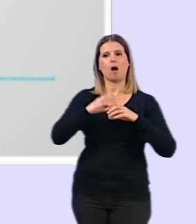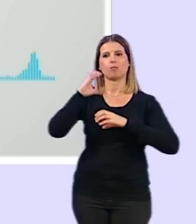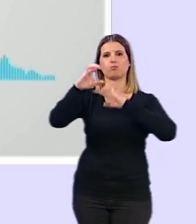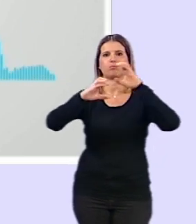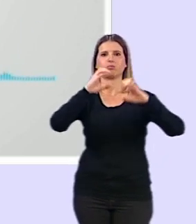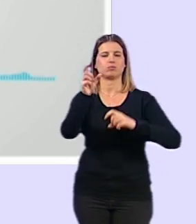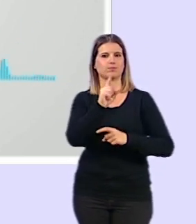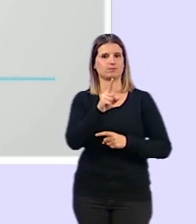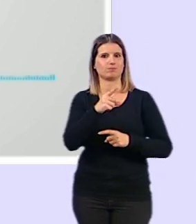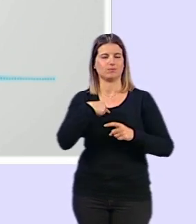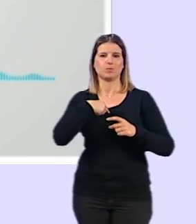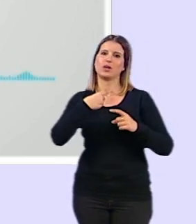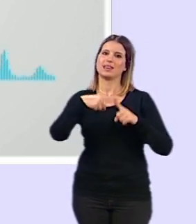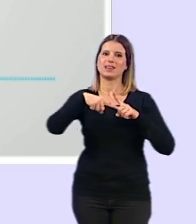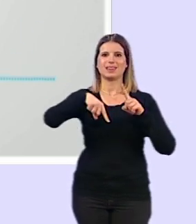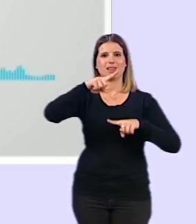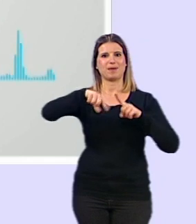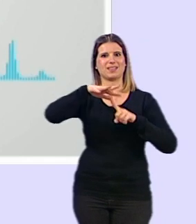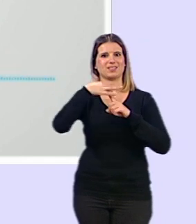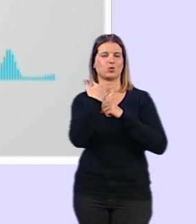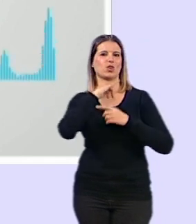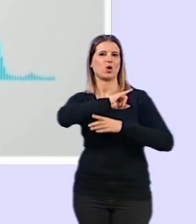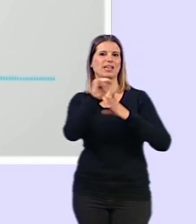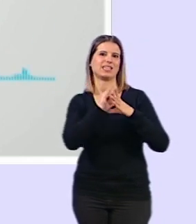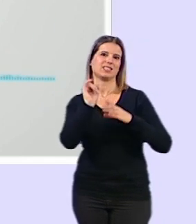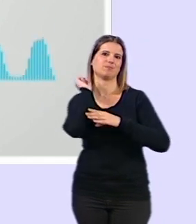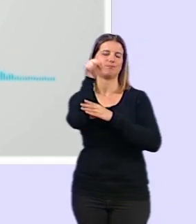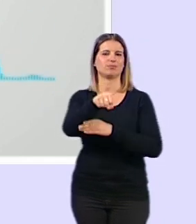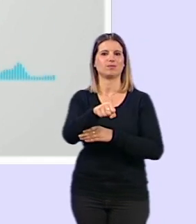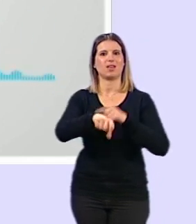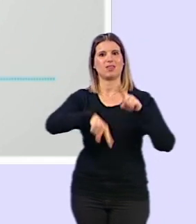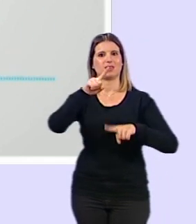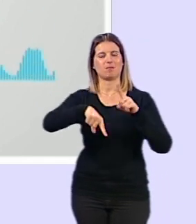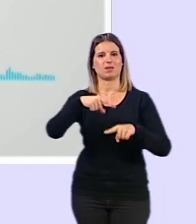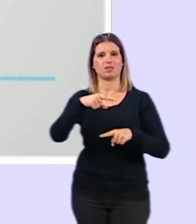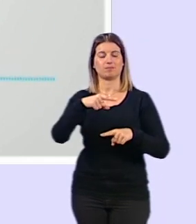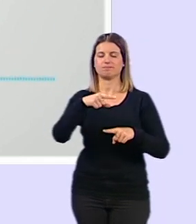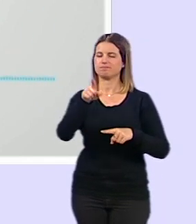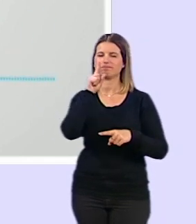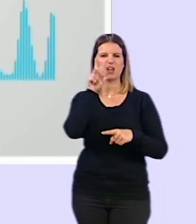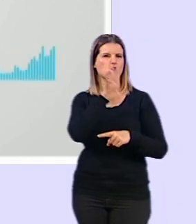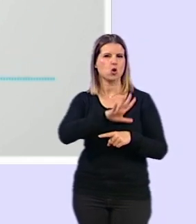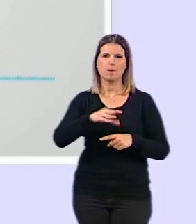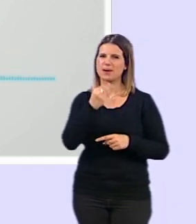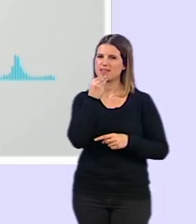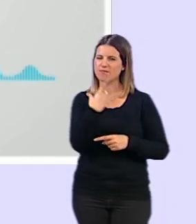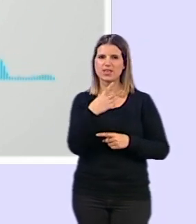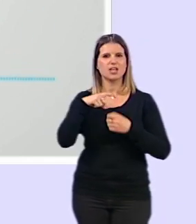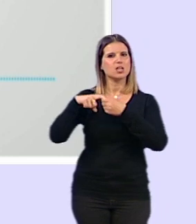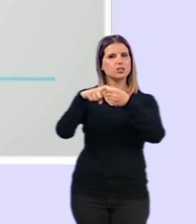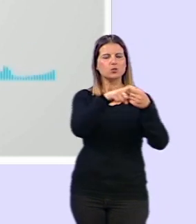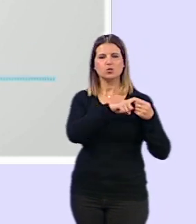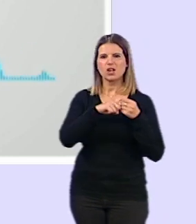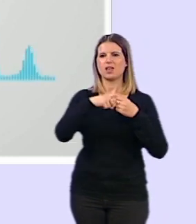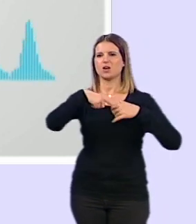la salida de la crisis sería distinta. Que los que habían hecho los deberes saldrían bien y los demás saldríamos mal. Eso no me pareció en absoluto solidario ni